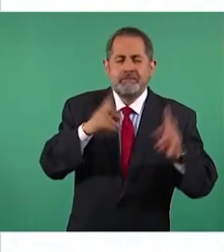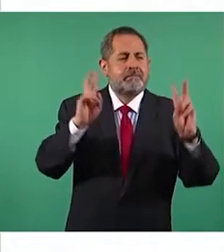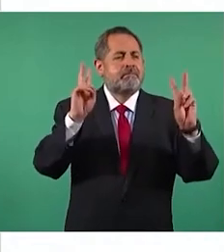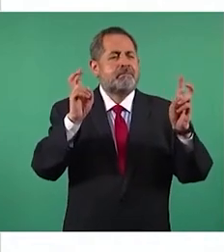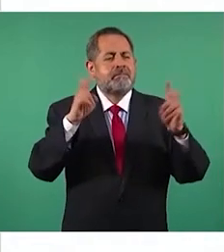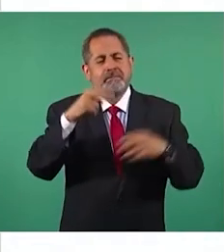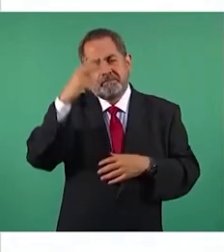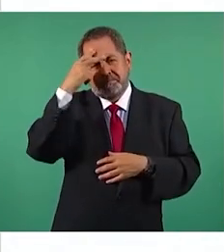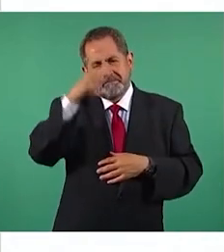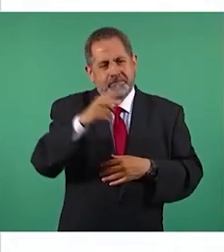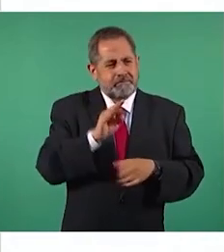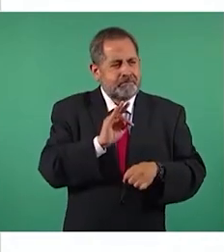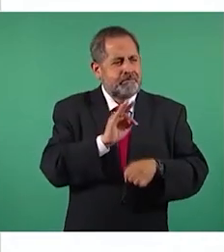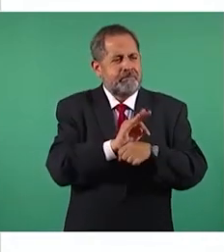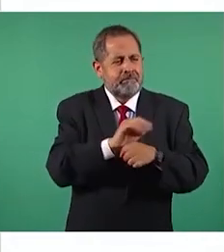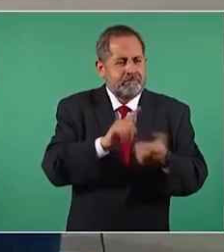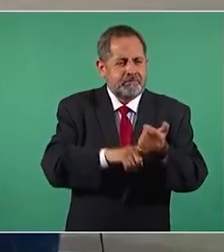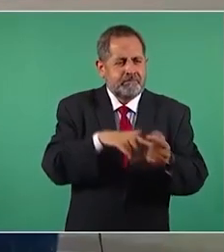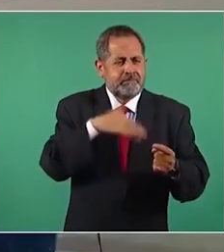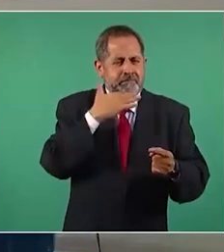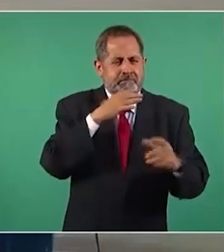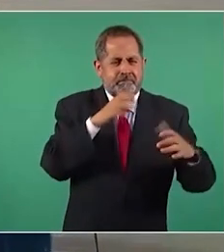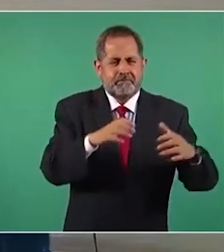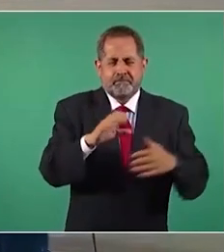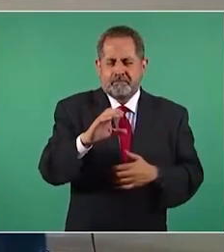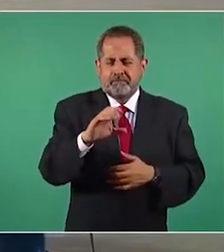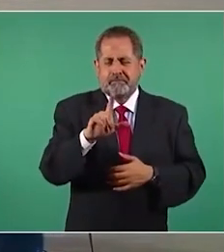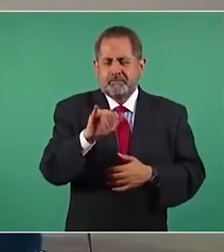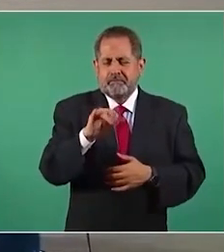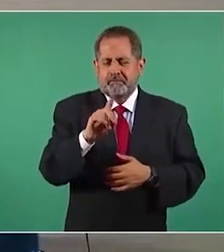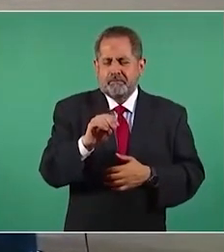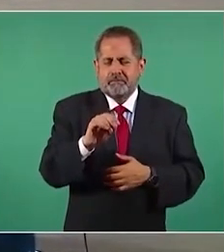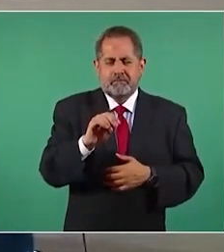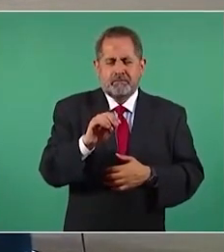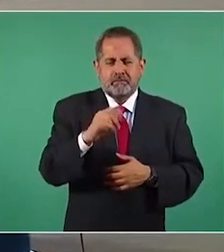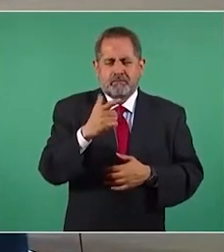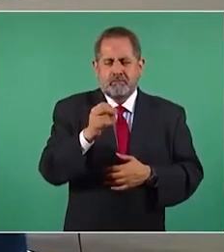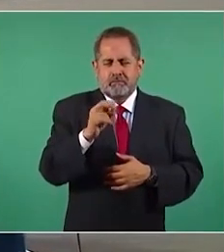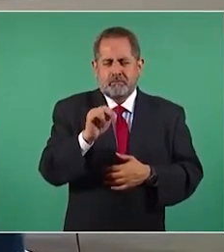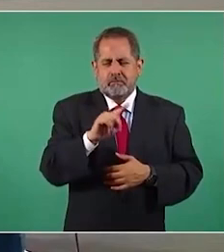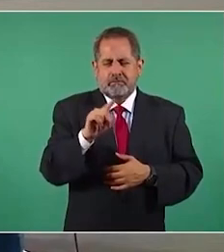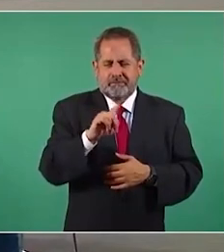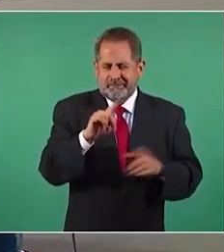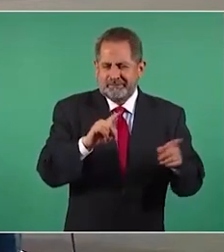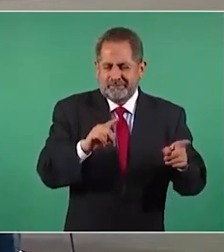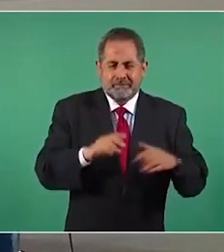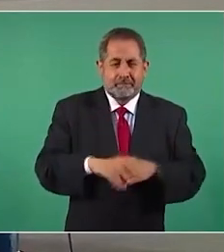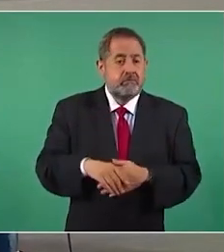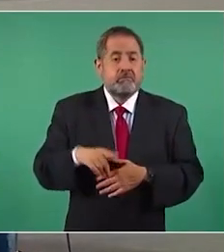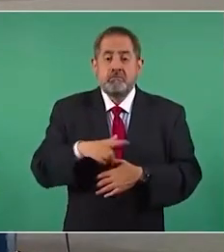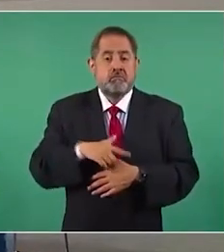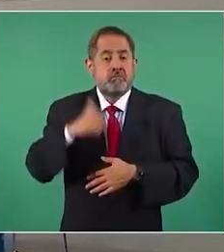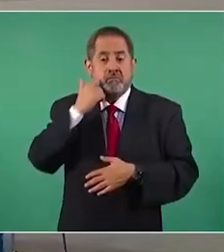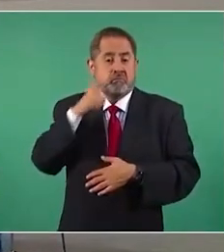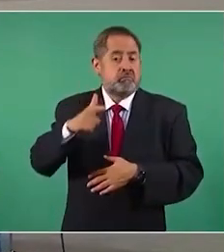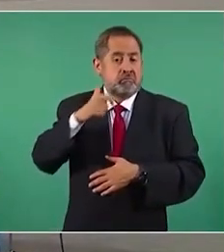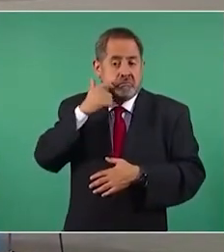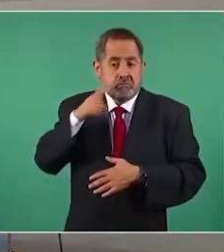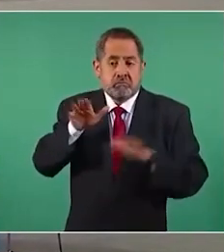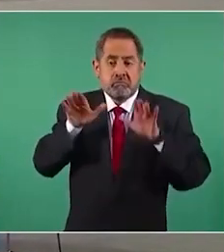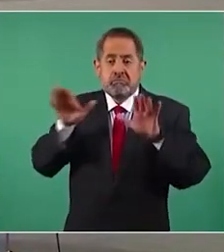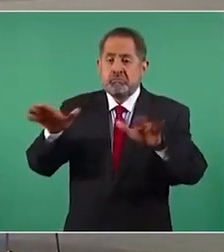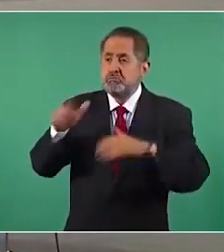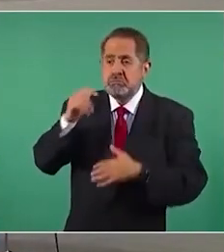mexicanos a favor de la corrupción la de Claudio que es González este no quería que se hiciera el aeropuerto